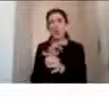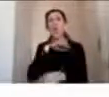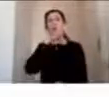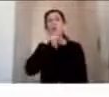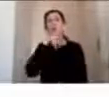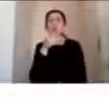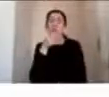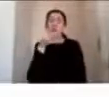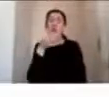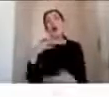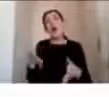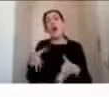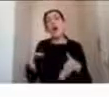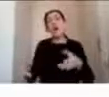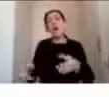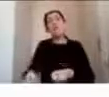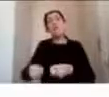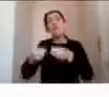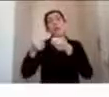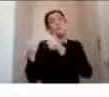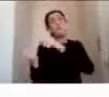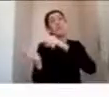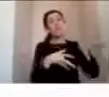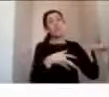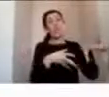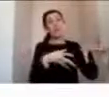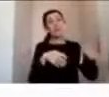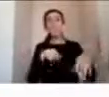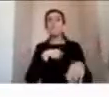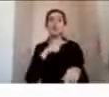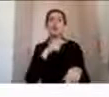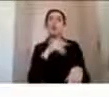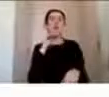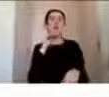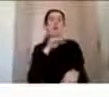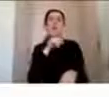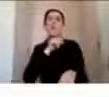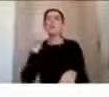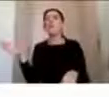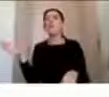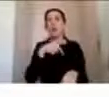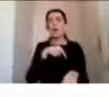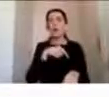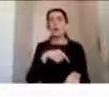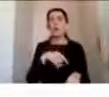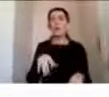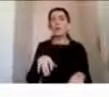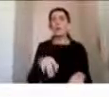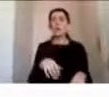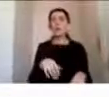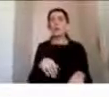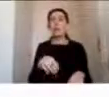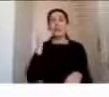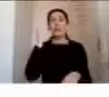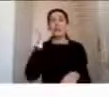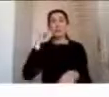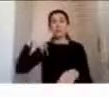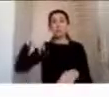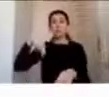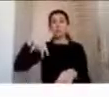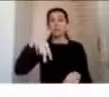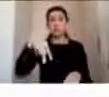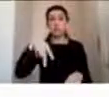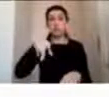basura, voy y vuelvo, y dejó la puerta abierta y el niño finalmente se sale del departamento y tiene el accidente.